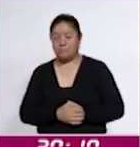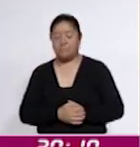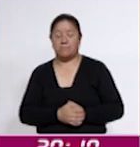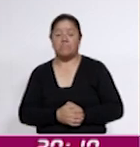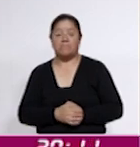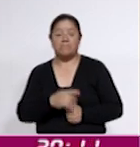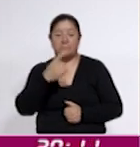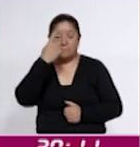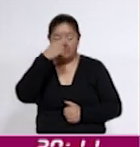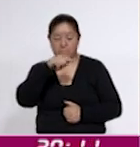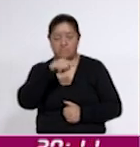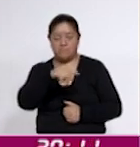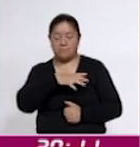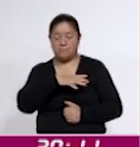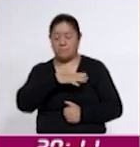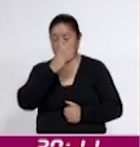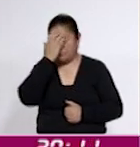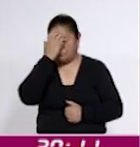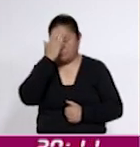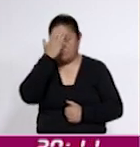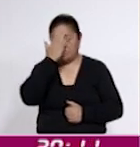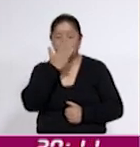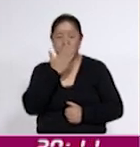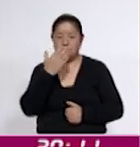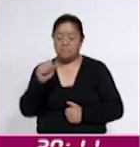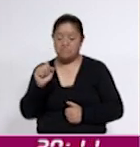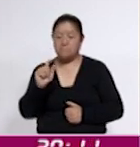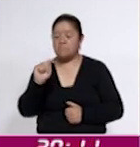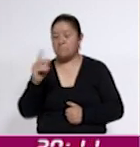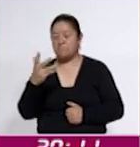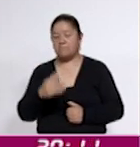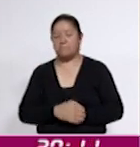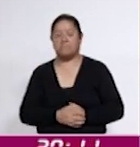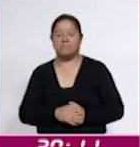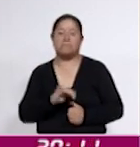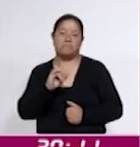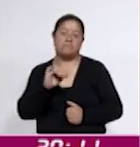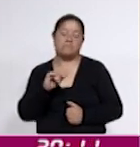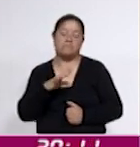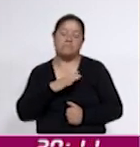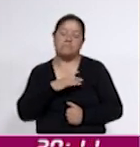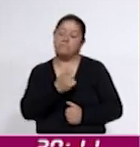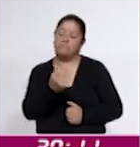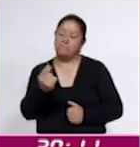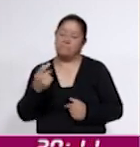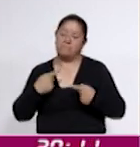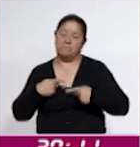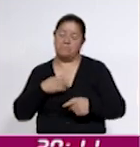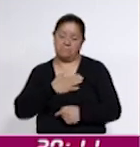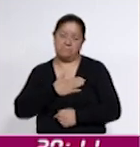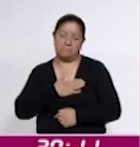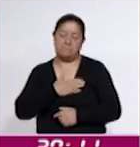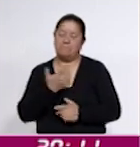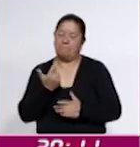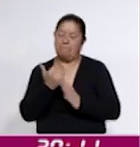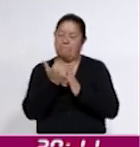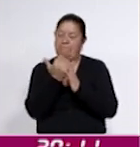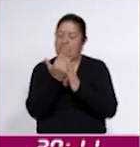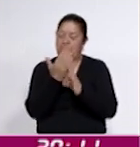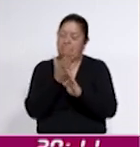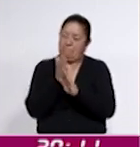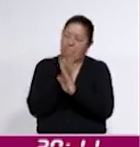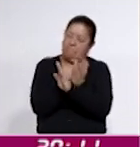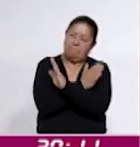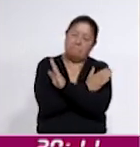muchas habilidades tecnológicas, porque sí estamos, bueno, sí hay personas que estamos muy poco atrasadas para